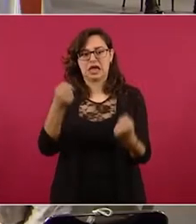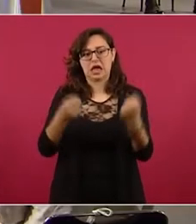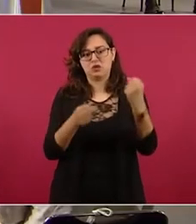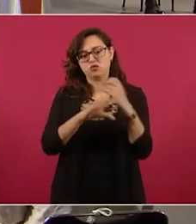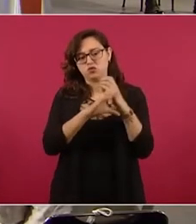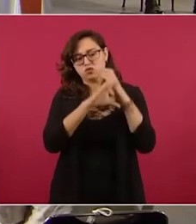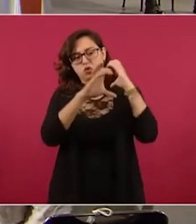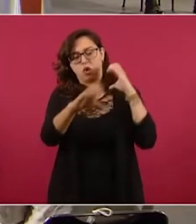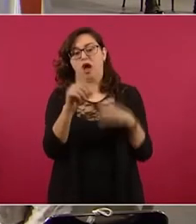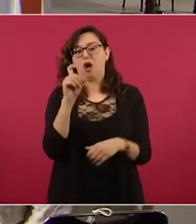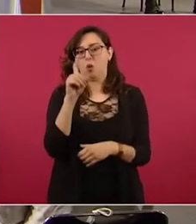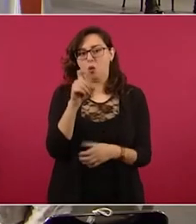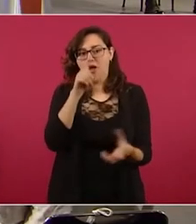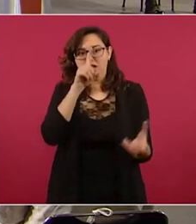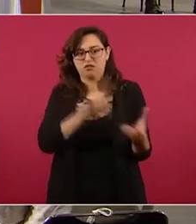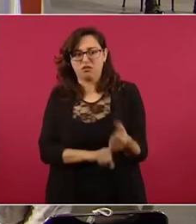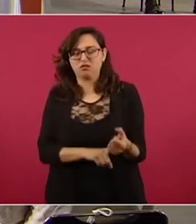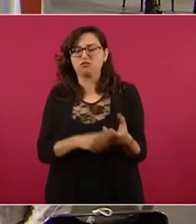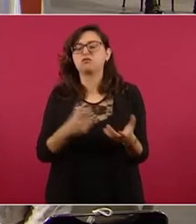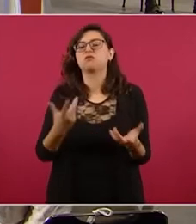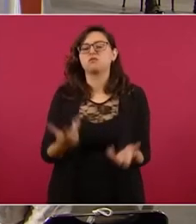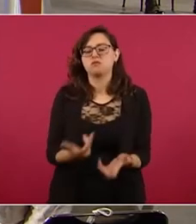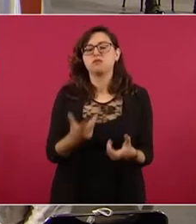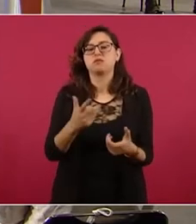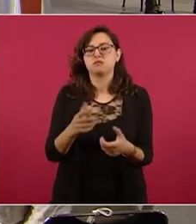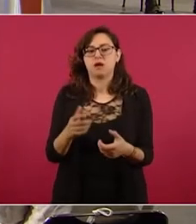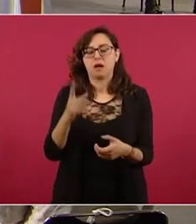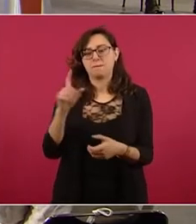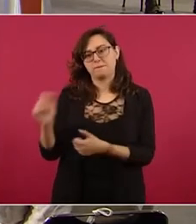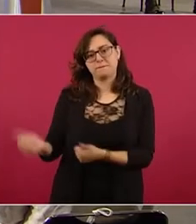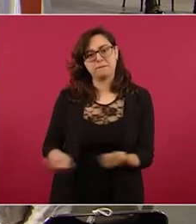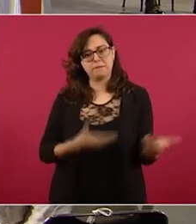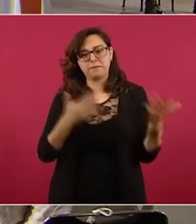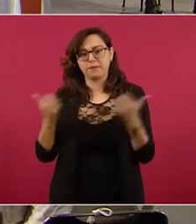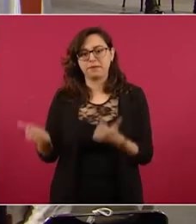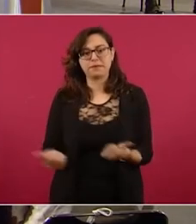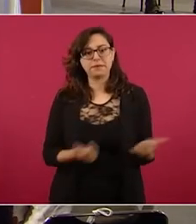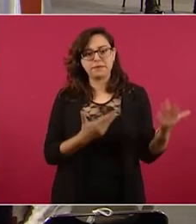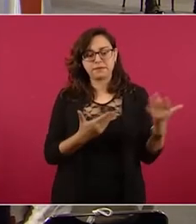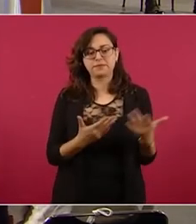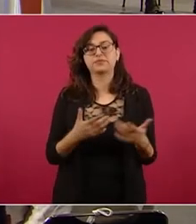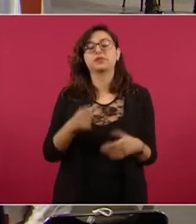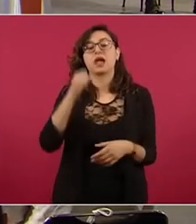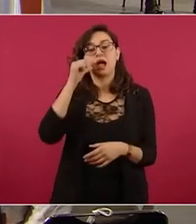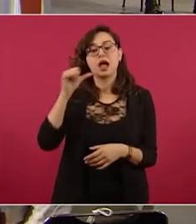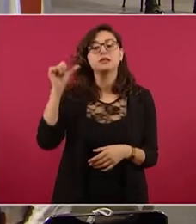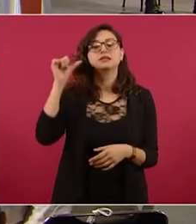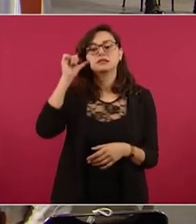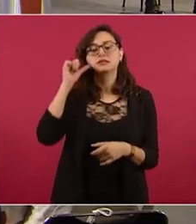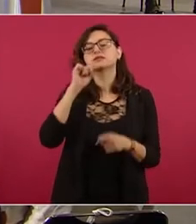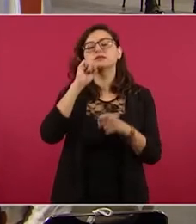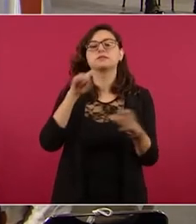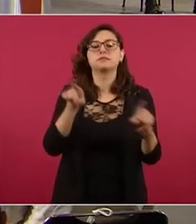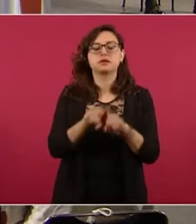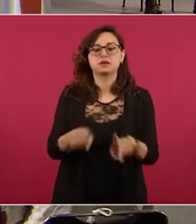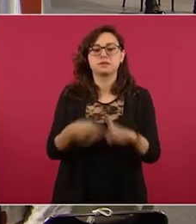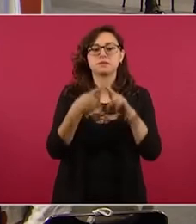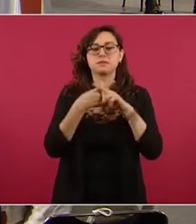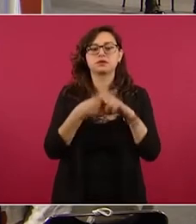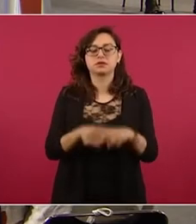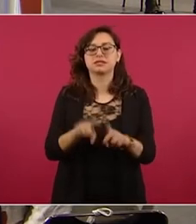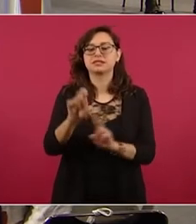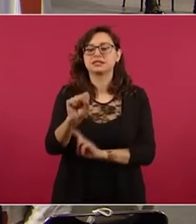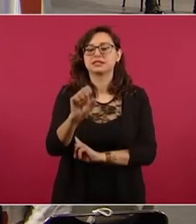litros. Desde el día de ayer se ha estado dispersando más de 60 mil litros